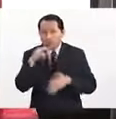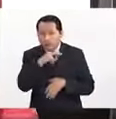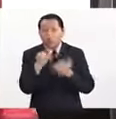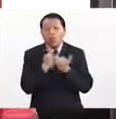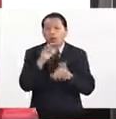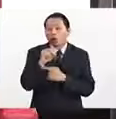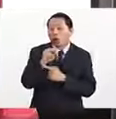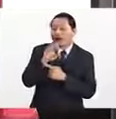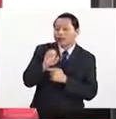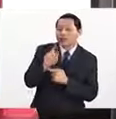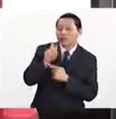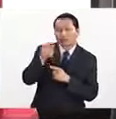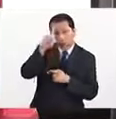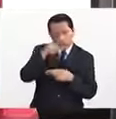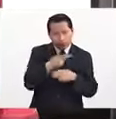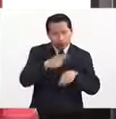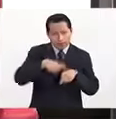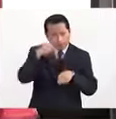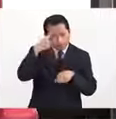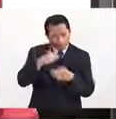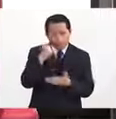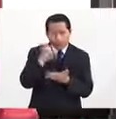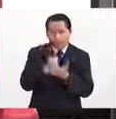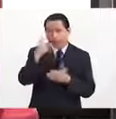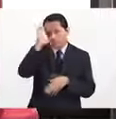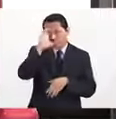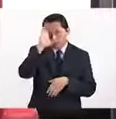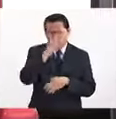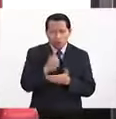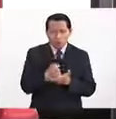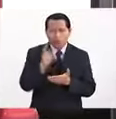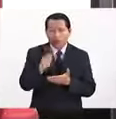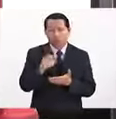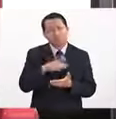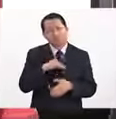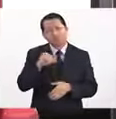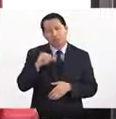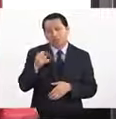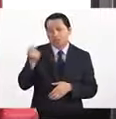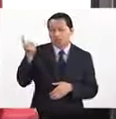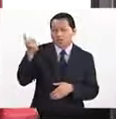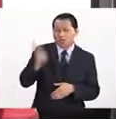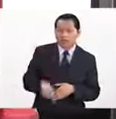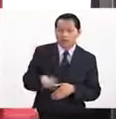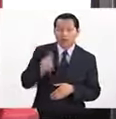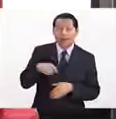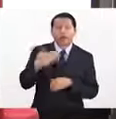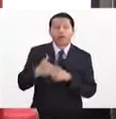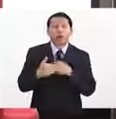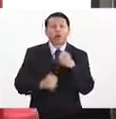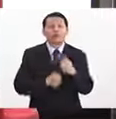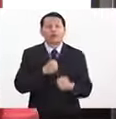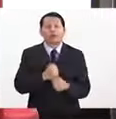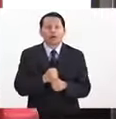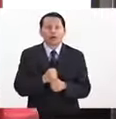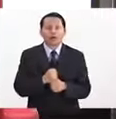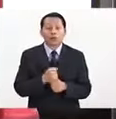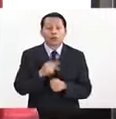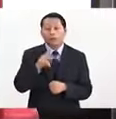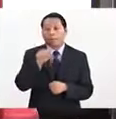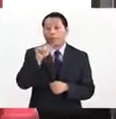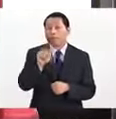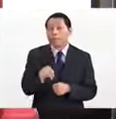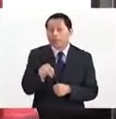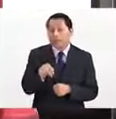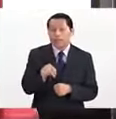CONACE, el Consejo Nacional para la Acreditación de la Ciencia Económica, sí nos obliga, por ejemplo, el próximo año, nuestro plan de